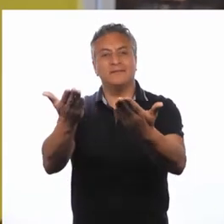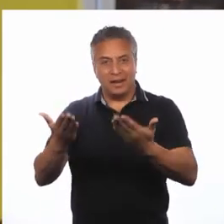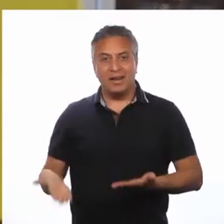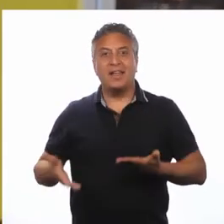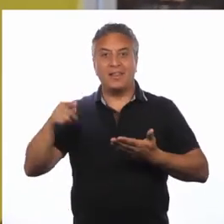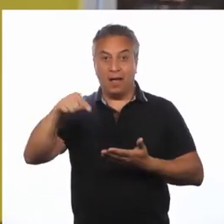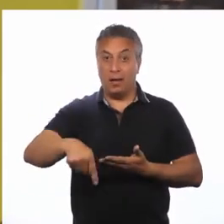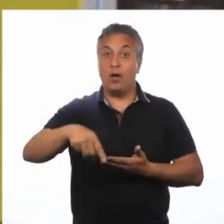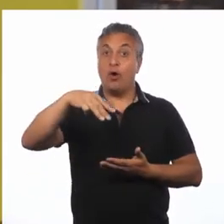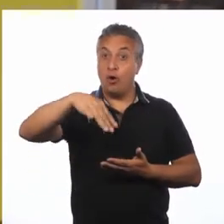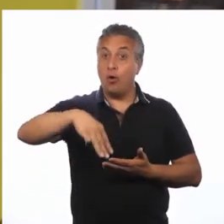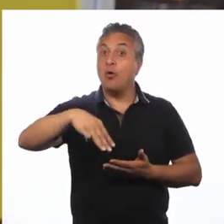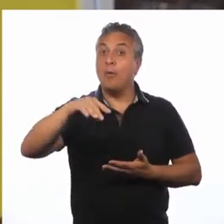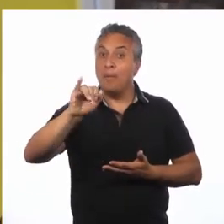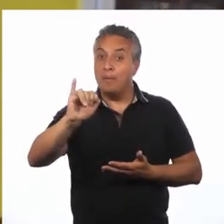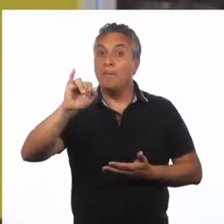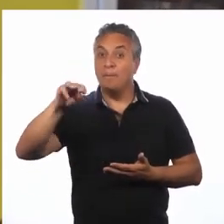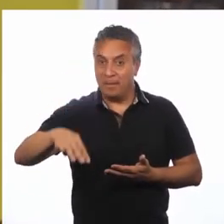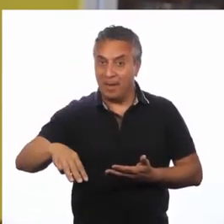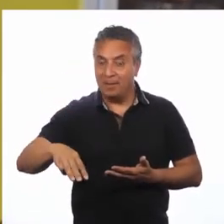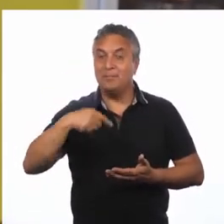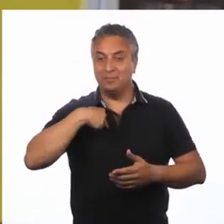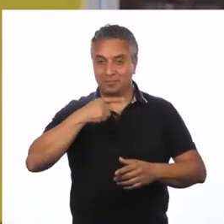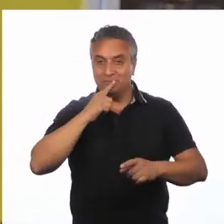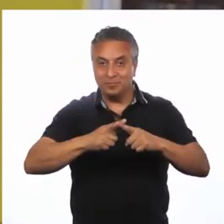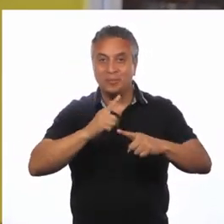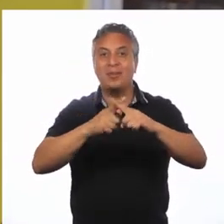El Museo Interactivo Mirador